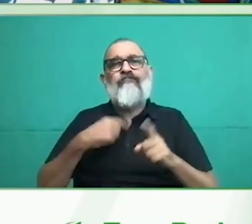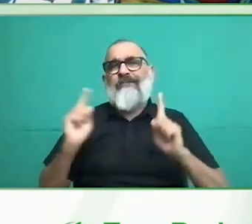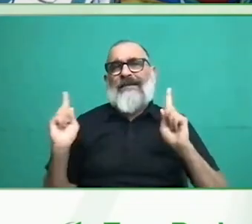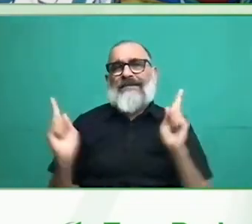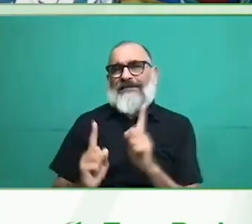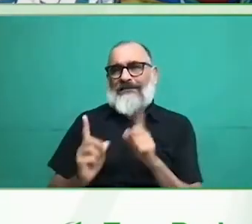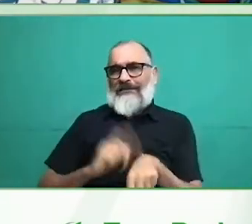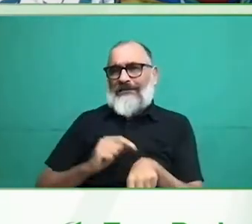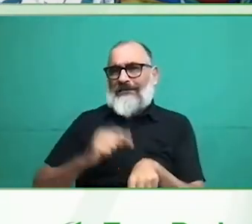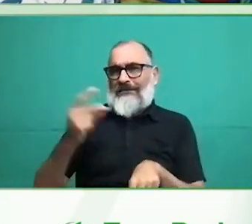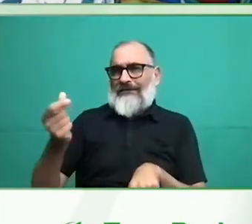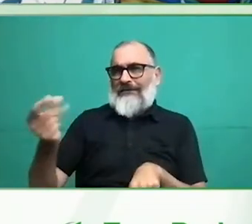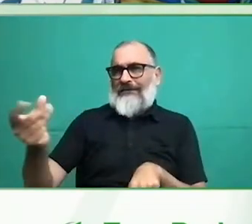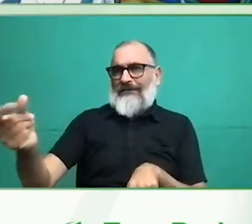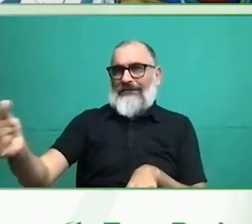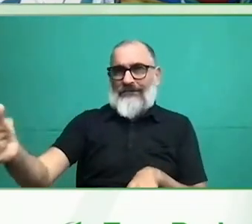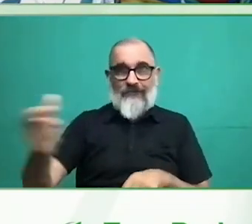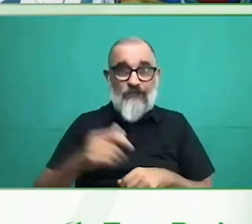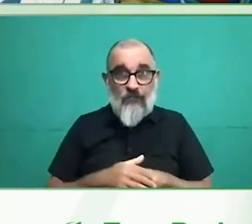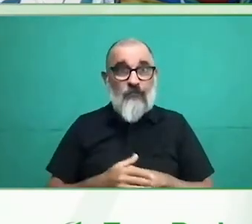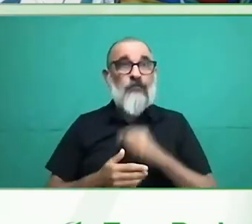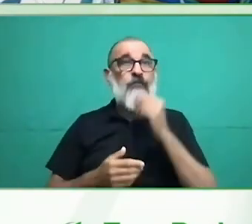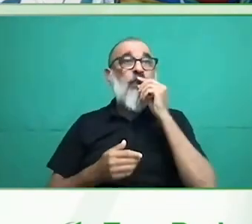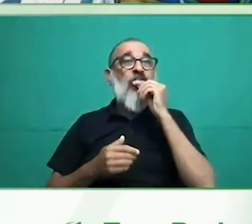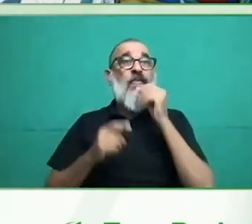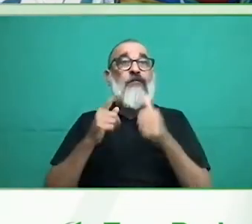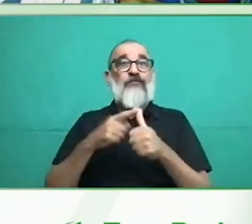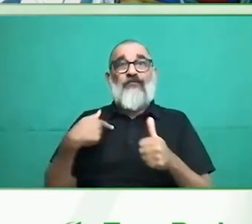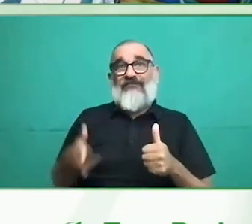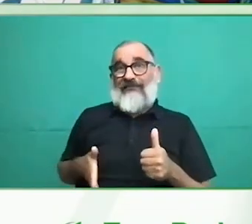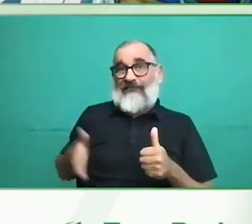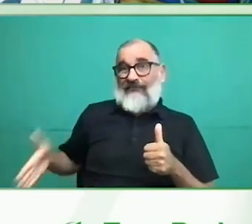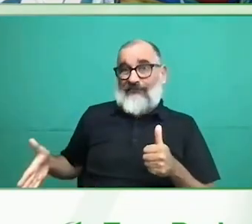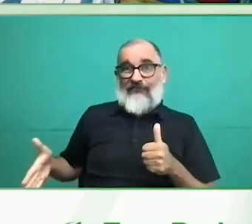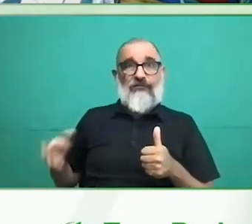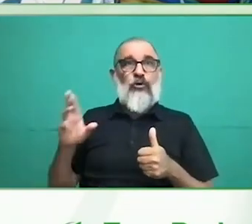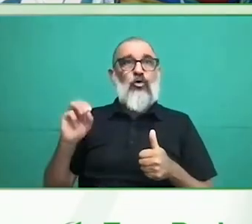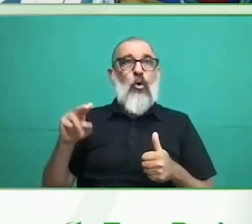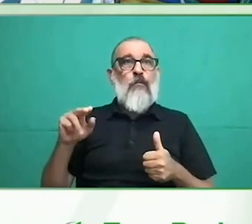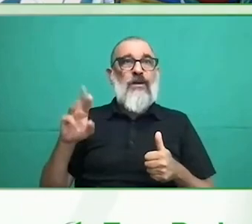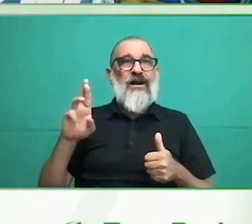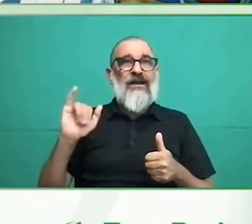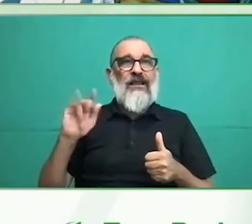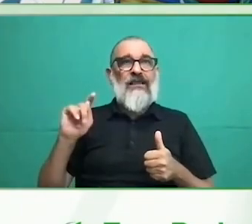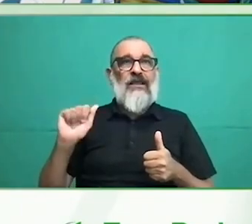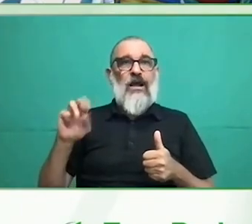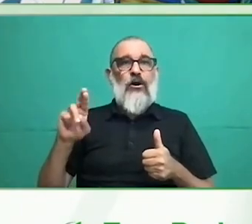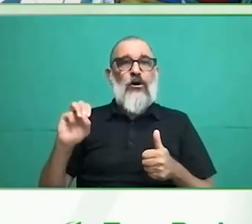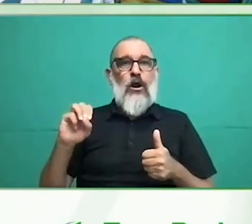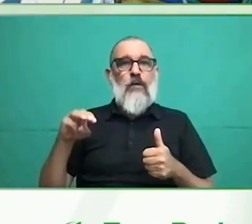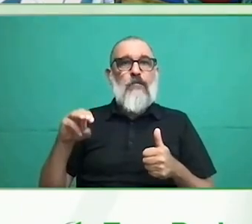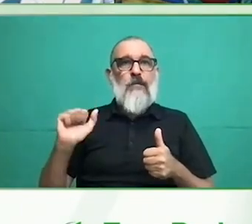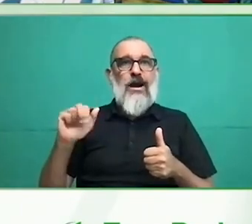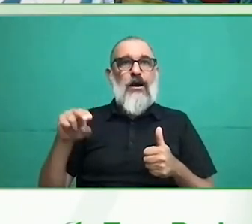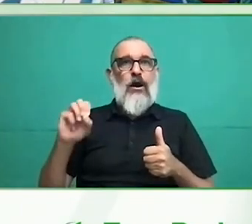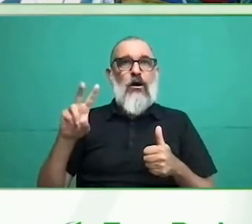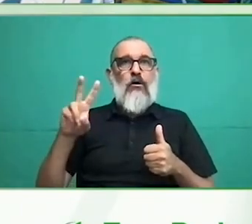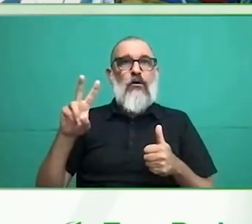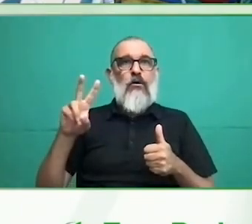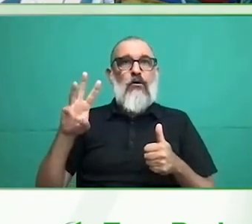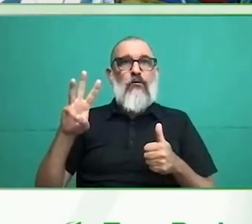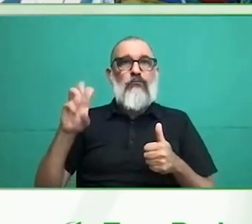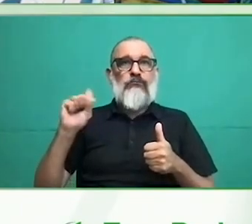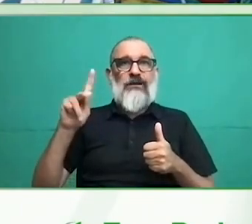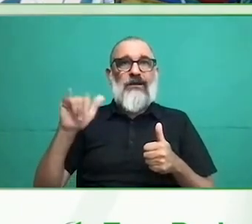experiencia de los proyectos que están realizando en Fundación Incluyeme. Ella es licenciada en Ciencias de la